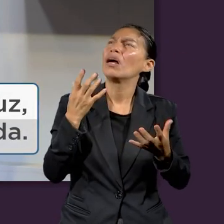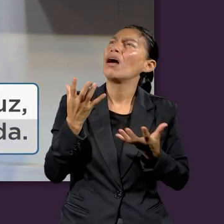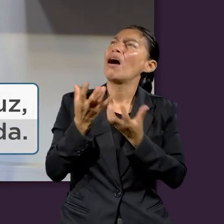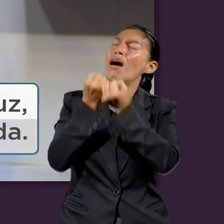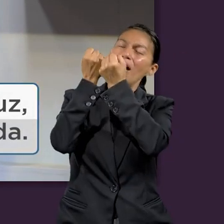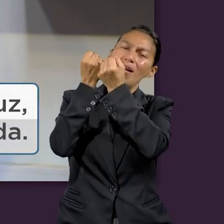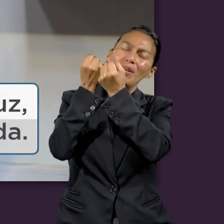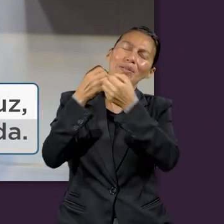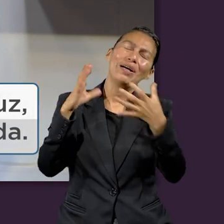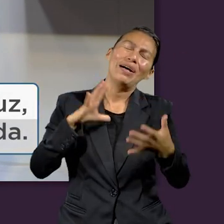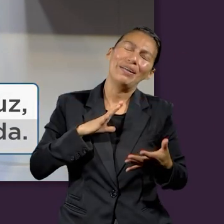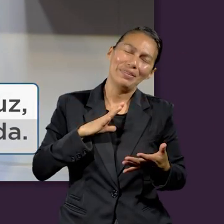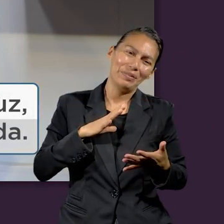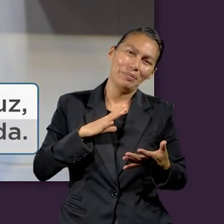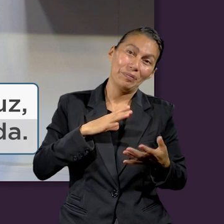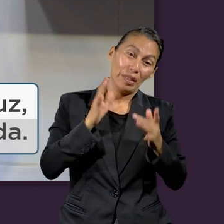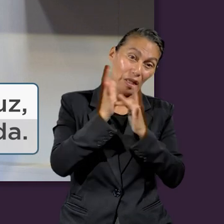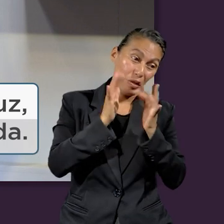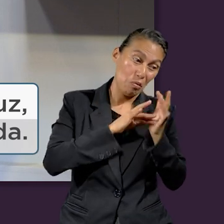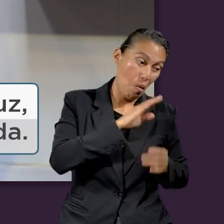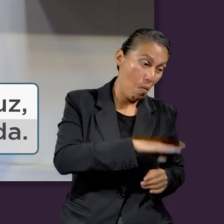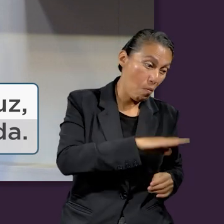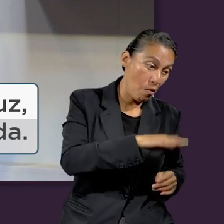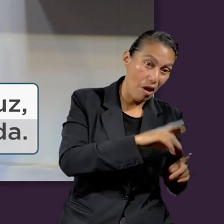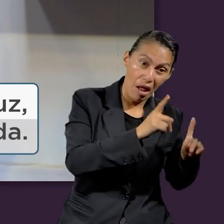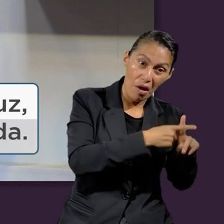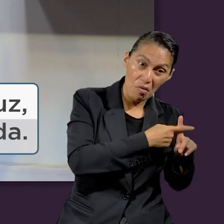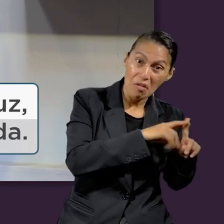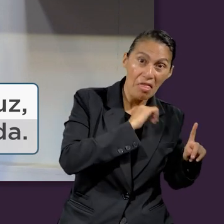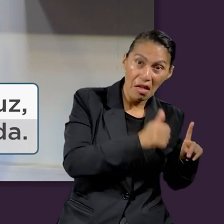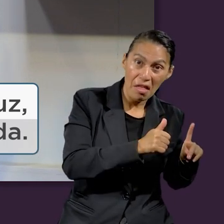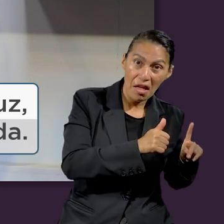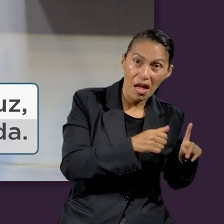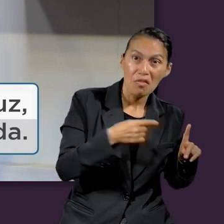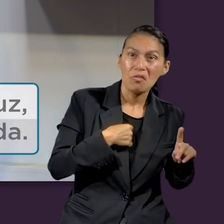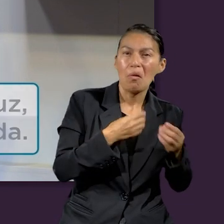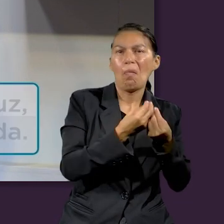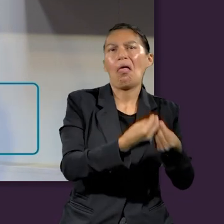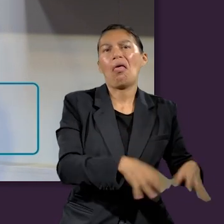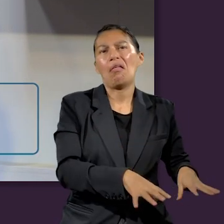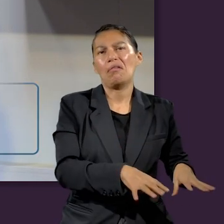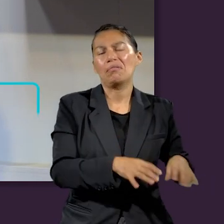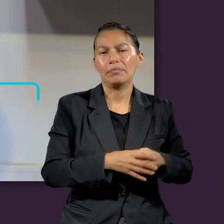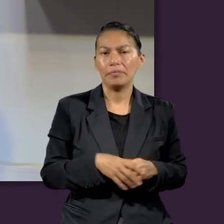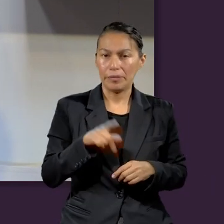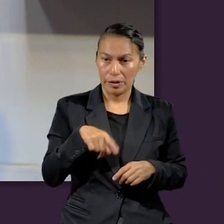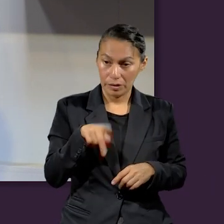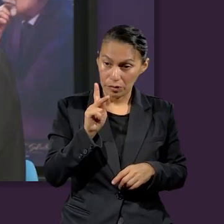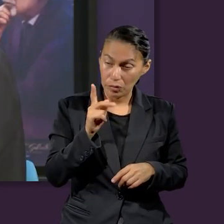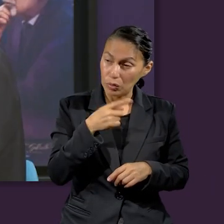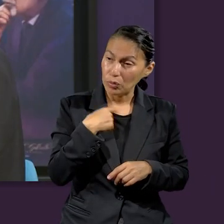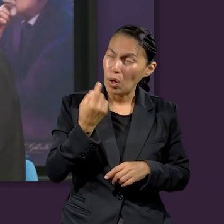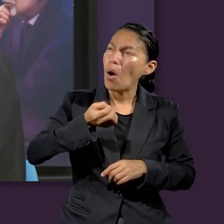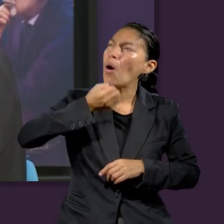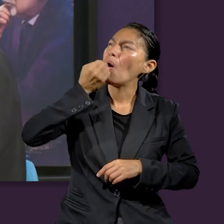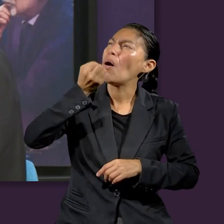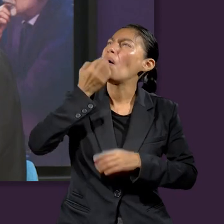salvación, ¿no? Porque pues sin Él no podíamos acceder a la salvación. Porque cuando pedimos perdón, pedimos perdón en nombre, ¿los méritos de quién? De Cristo Jesús. Los méritos de Cristo Jesús.